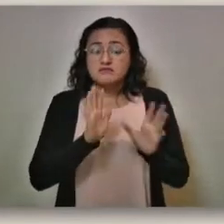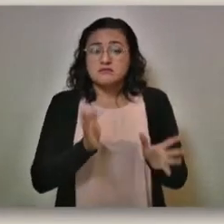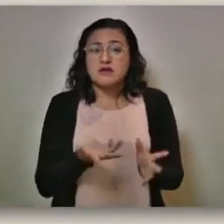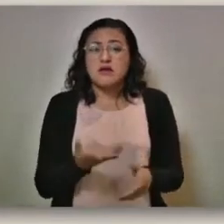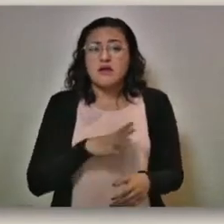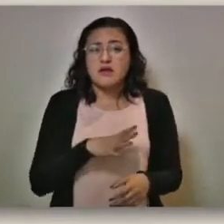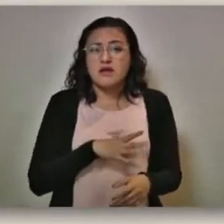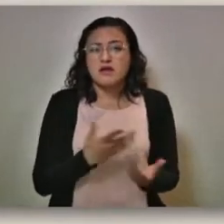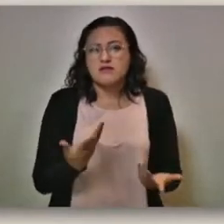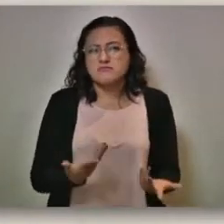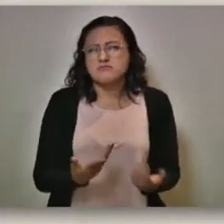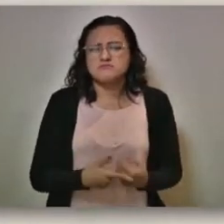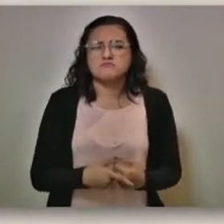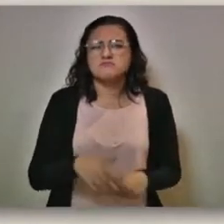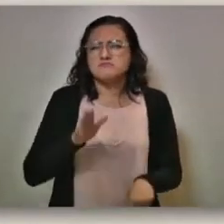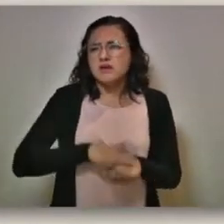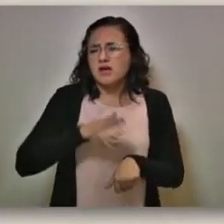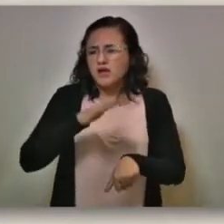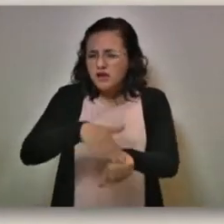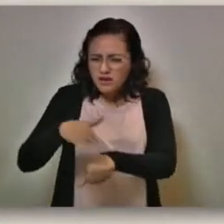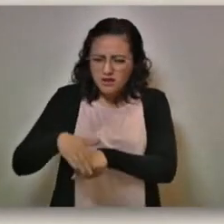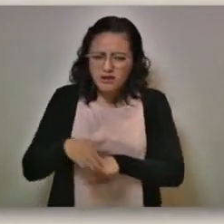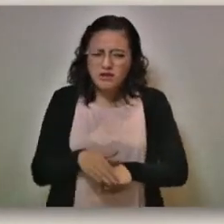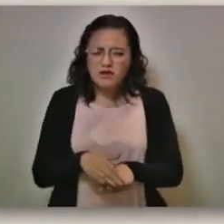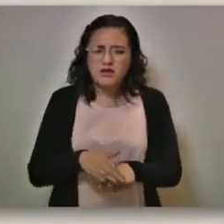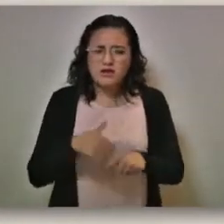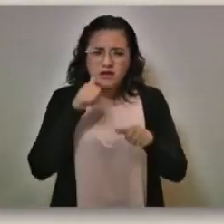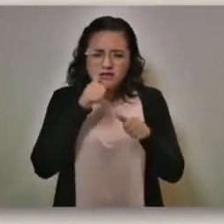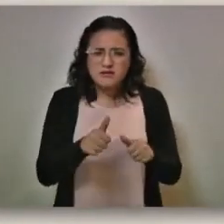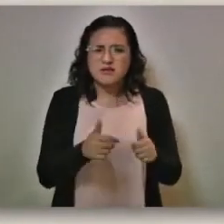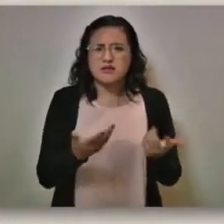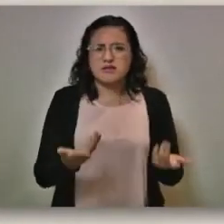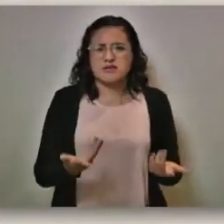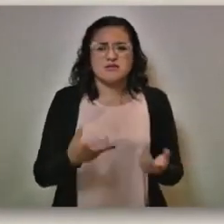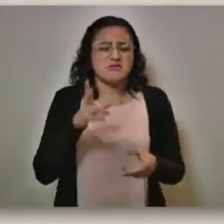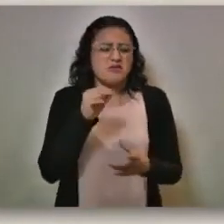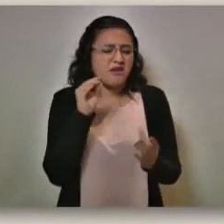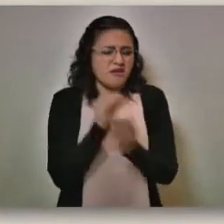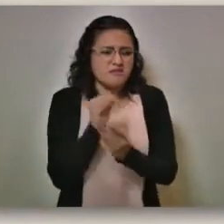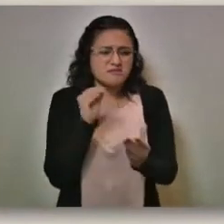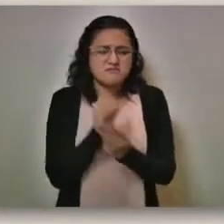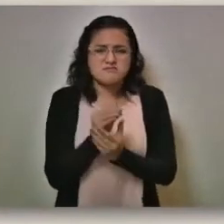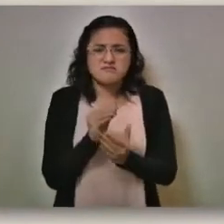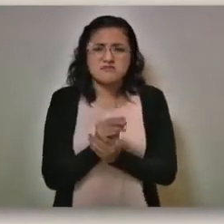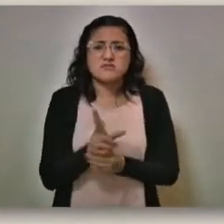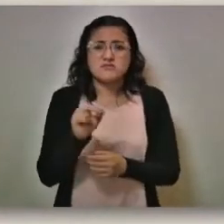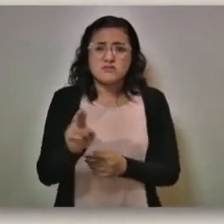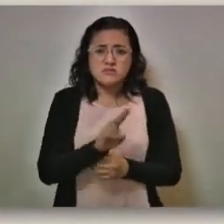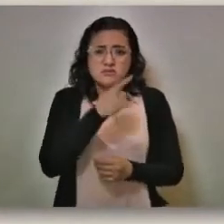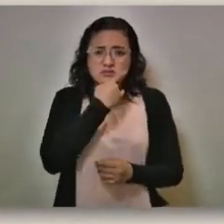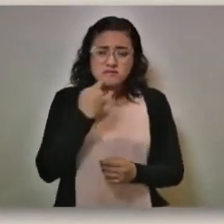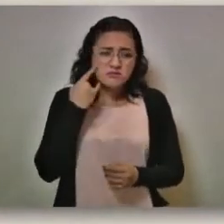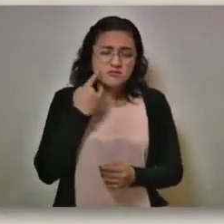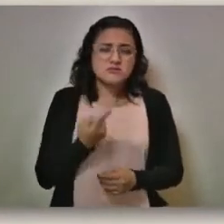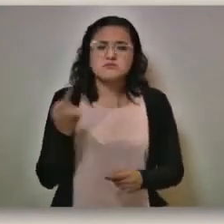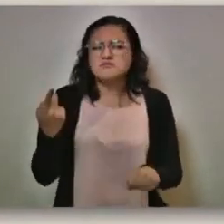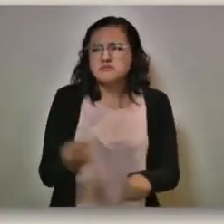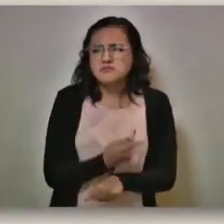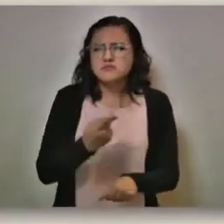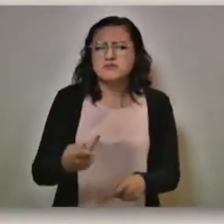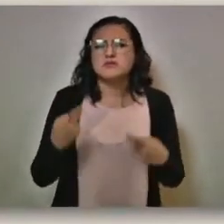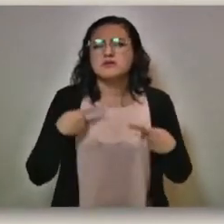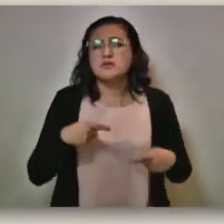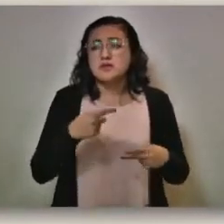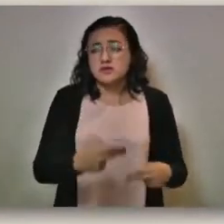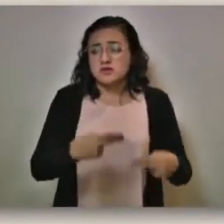tipo de, más que el llamado o el exhorto, algún llamado de atención a aquellas personas, pues, que no usen cobrebocas? ¿Y qué pasará con esos